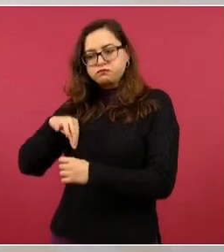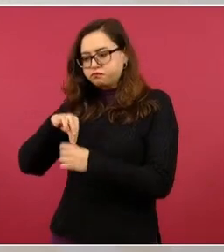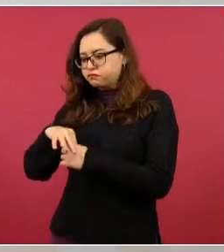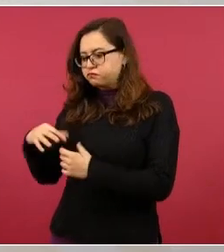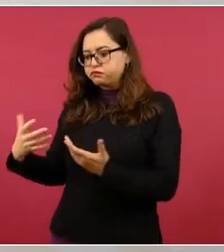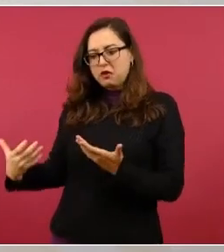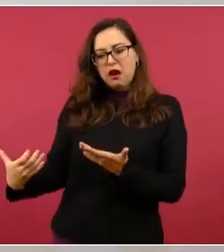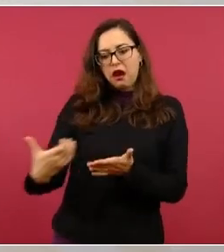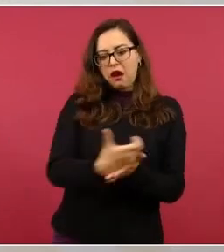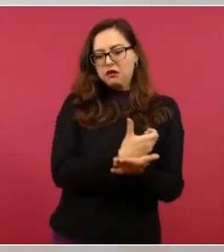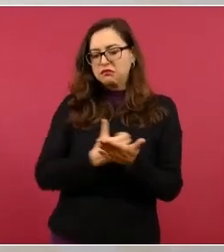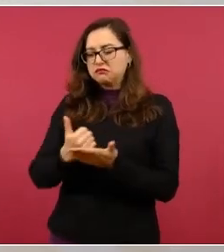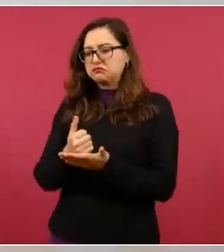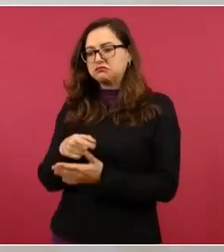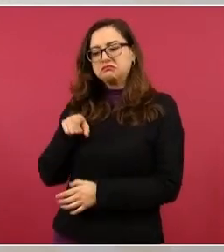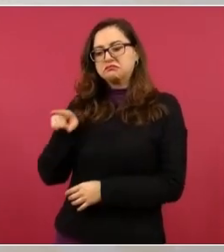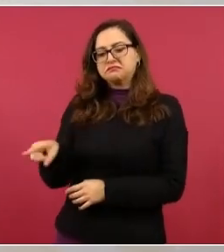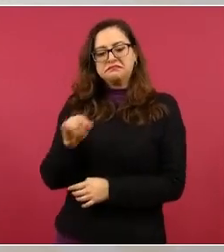reconocer el triunfo.